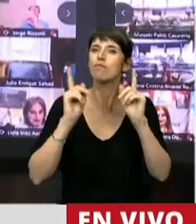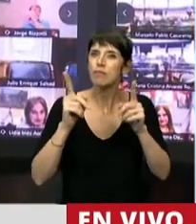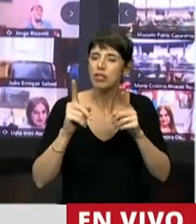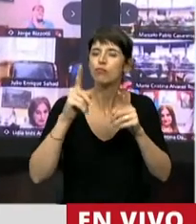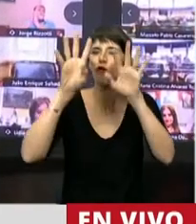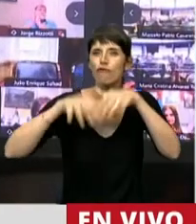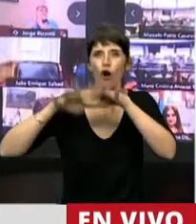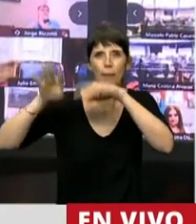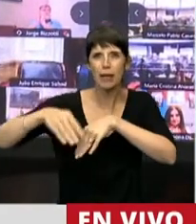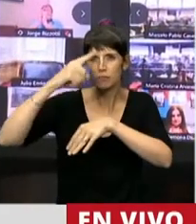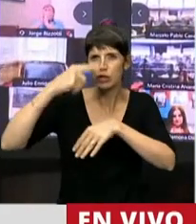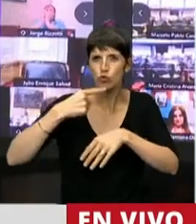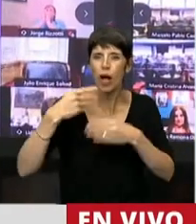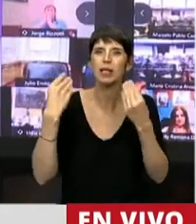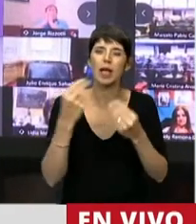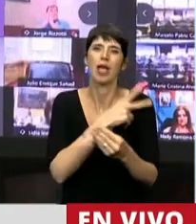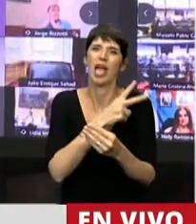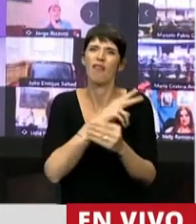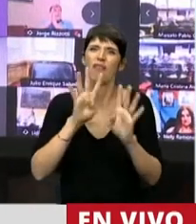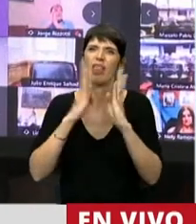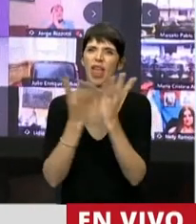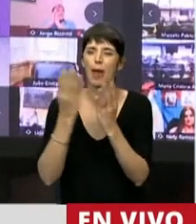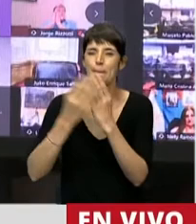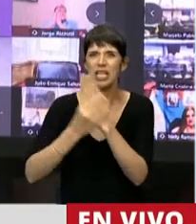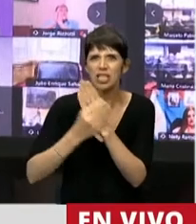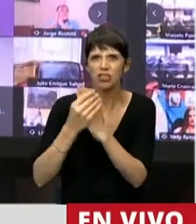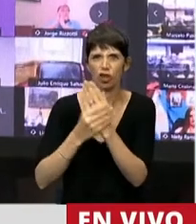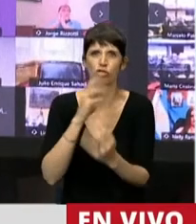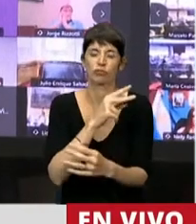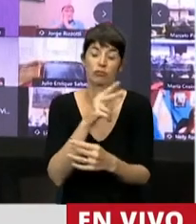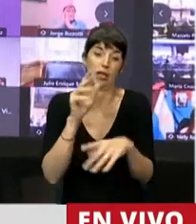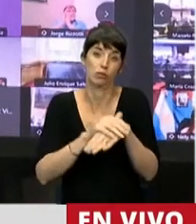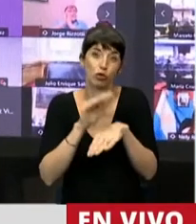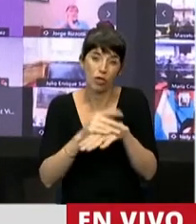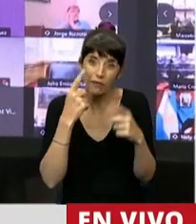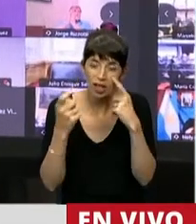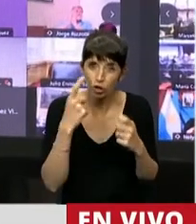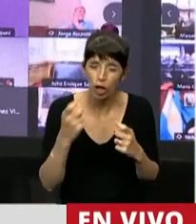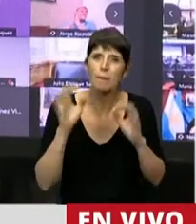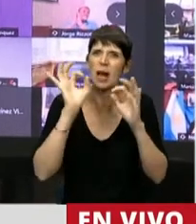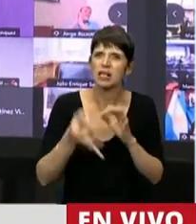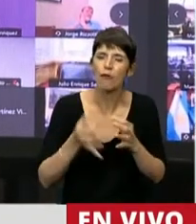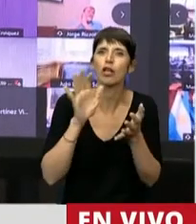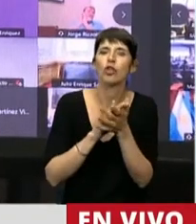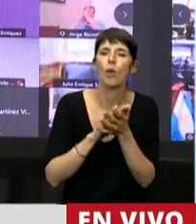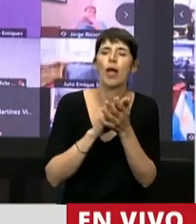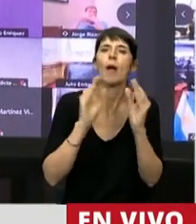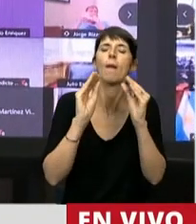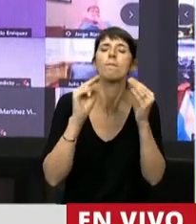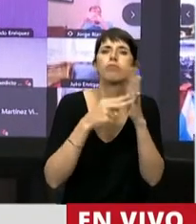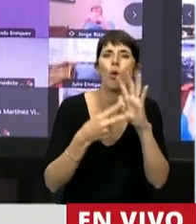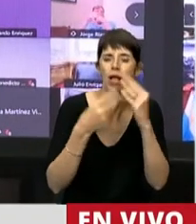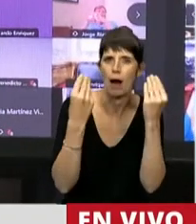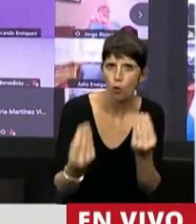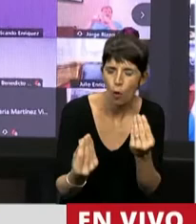Gabinete para analizar obviamente los consensos alcanzados, las medidas adoptadas y las propuestas que se